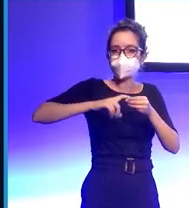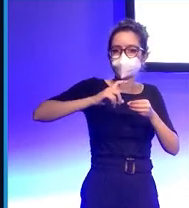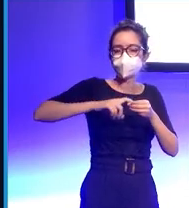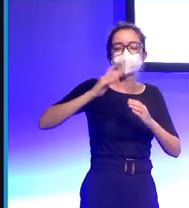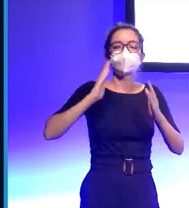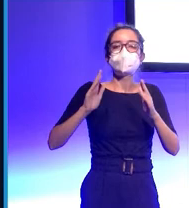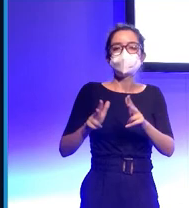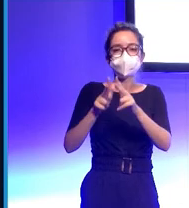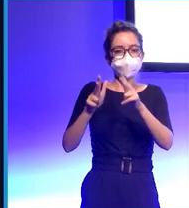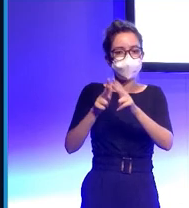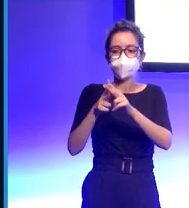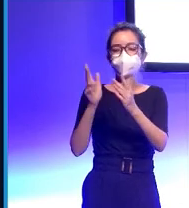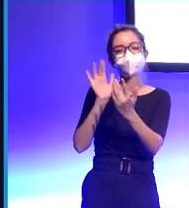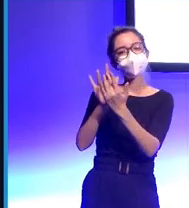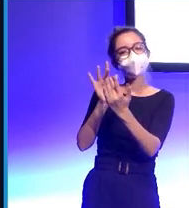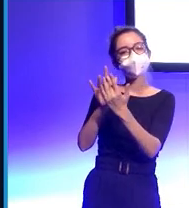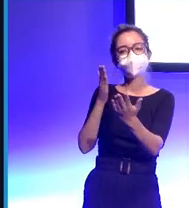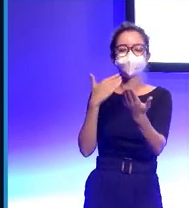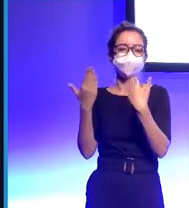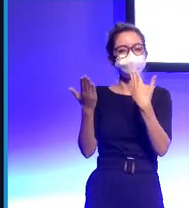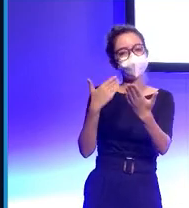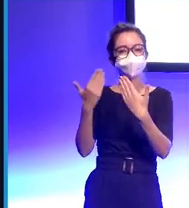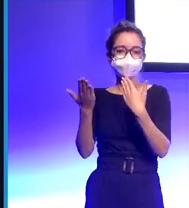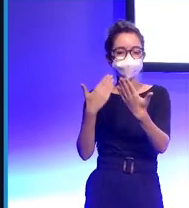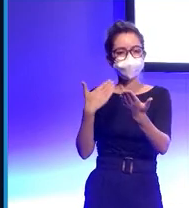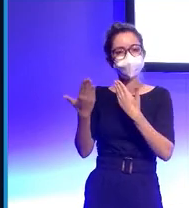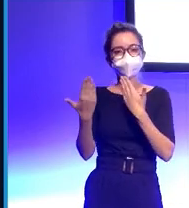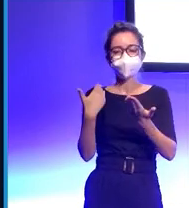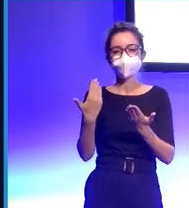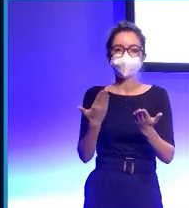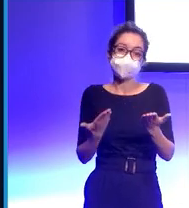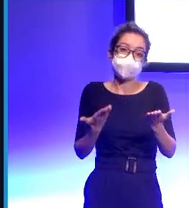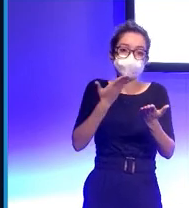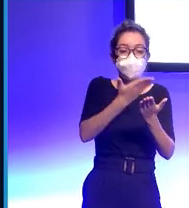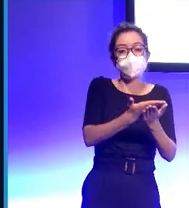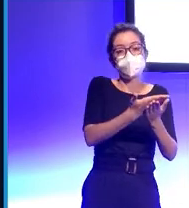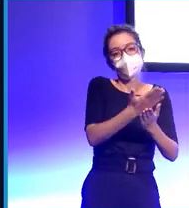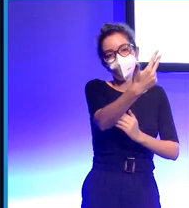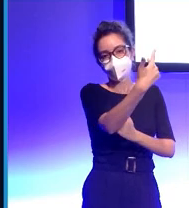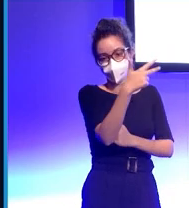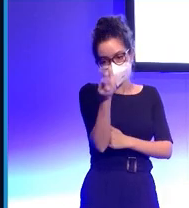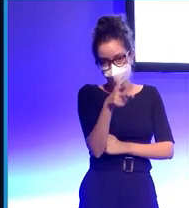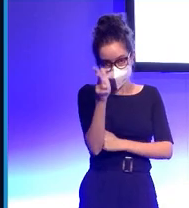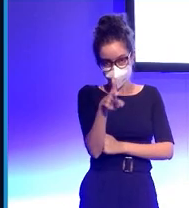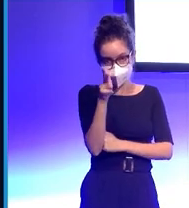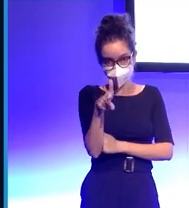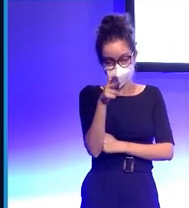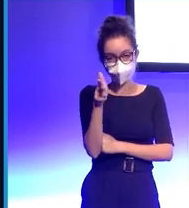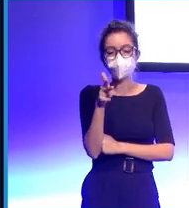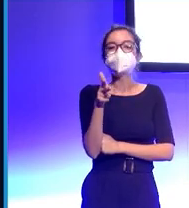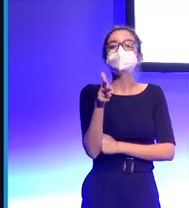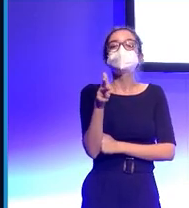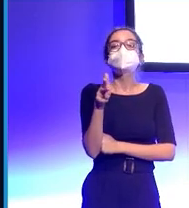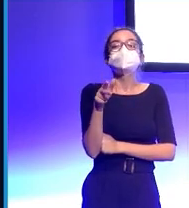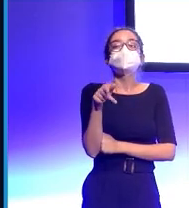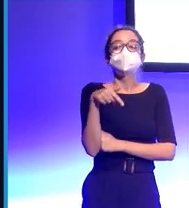sociales en estos estudios normalmente les pedimos que nos permitan grabar las interacciones y luego nosotros lo que hacemos es usar